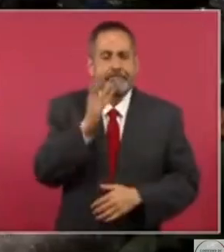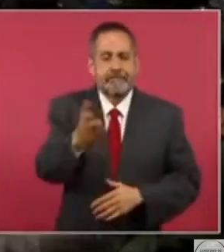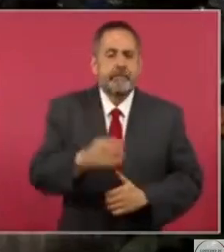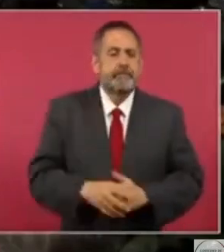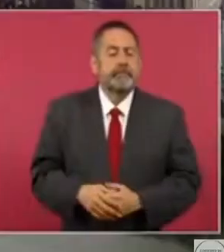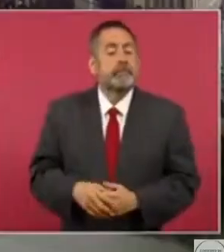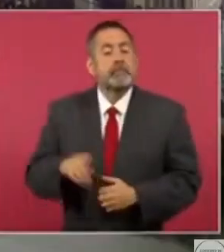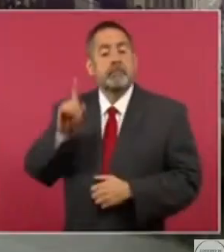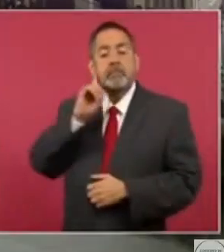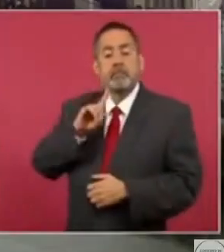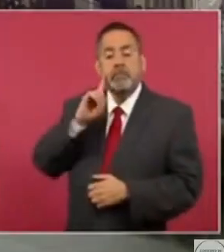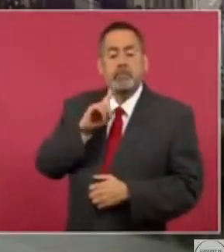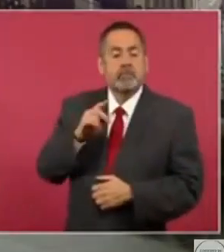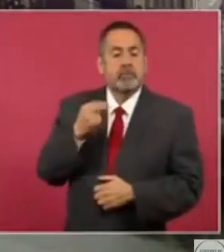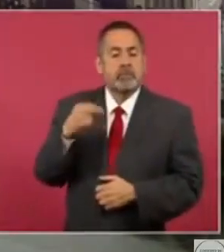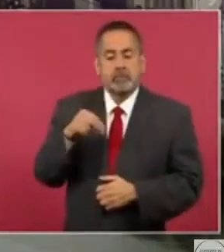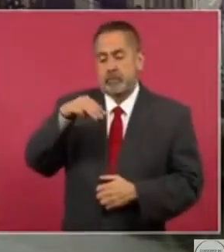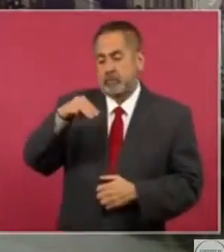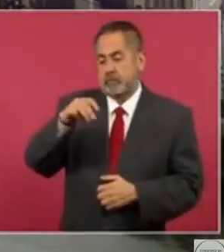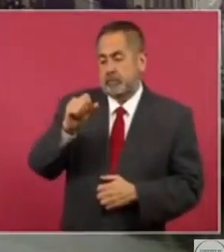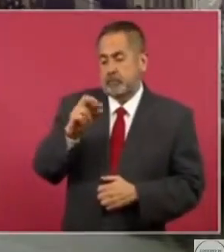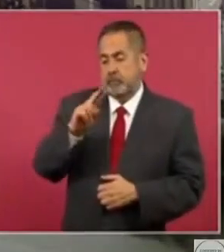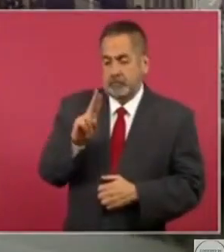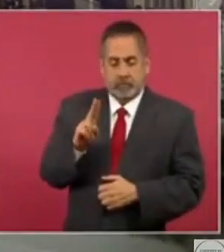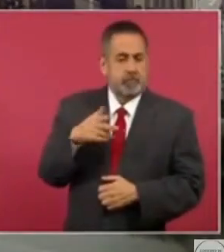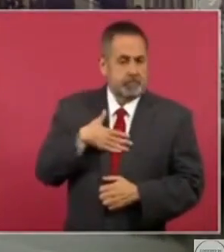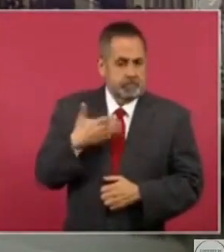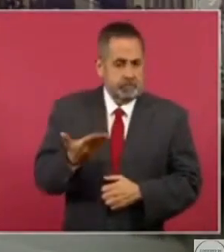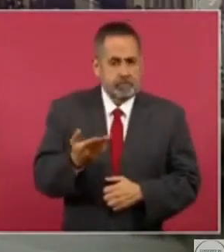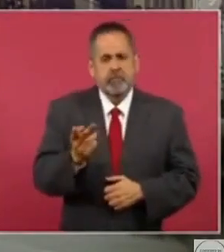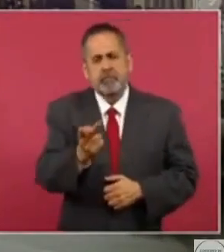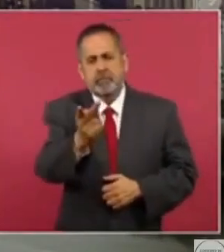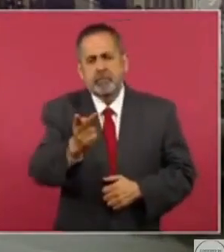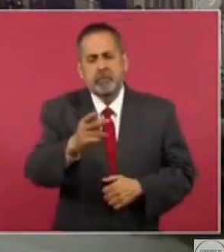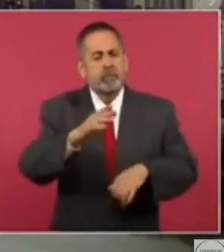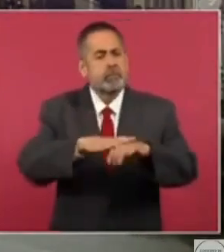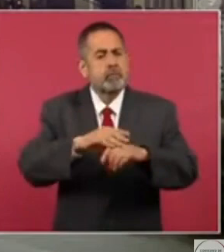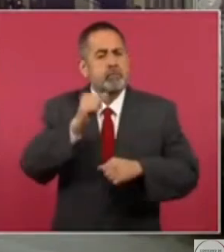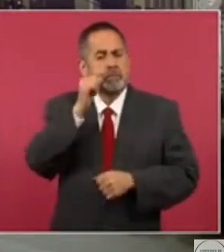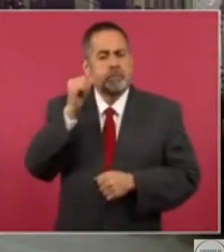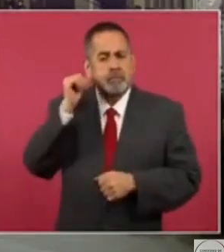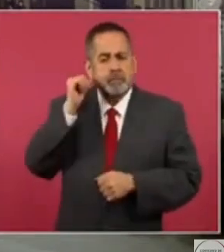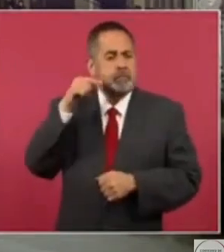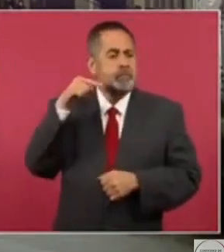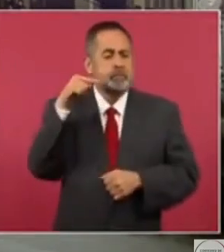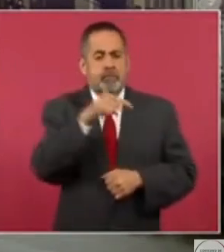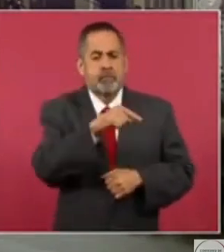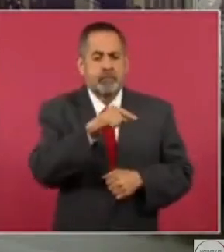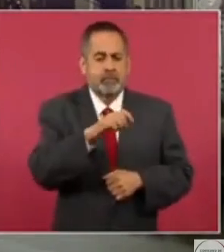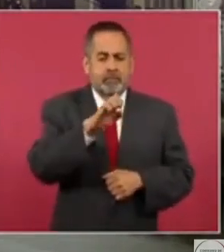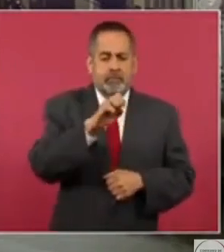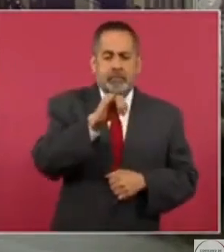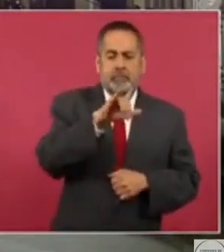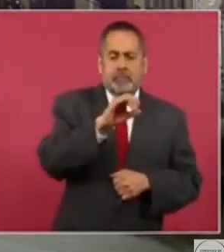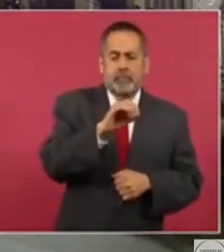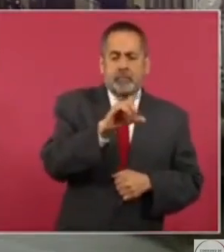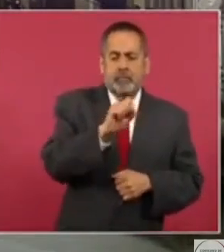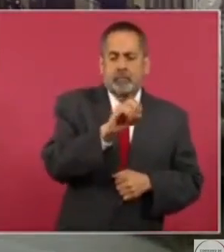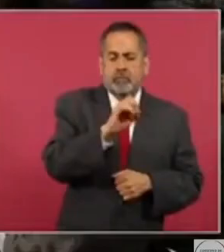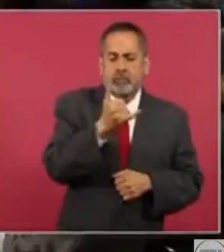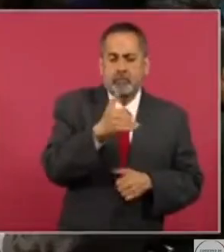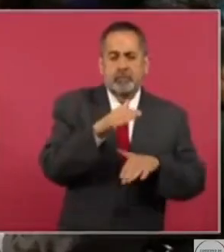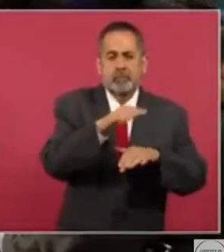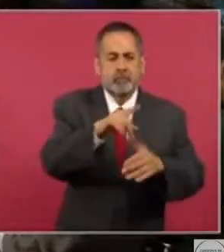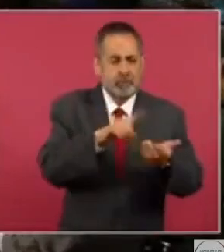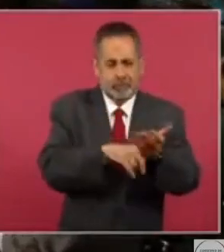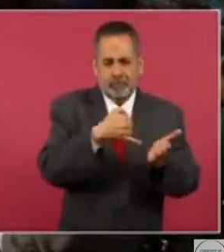Mara Rivera de Enfoque Noticias, yo quisiera preguntarle sobre este mensaje que le envió ayer la defensa de Emilio Lozoya en el caso de